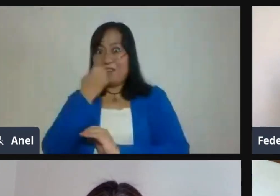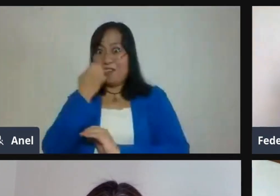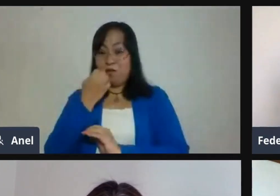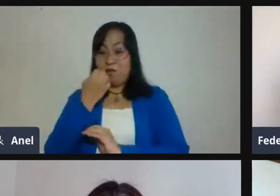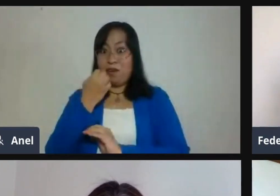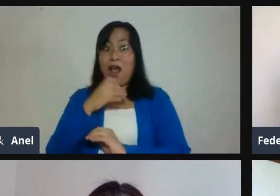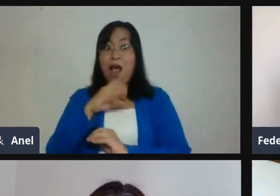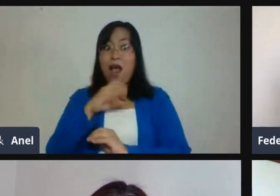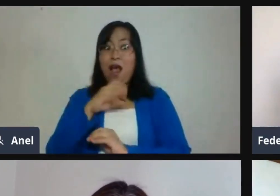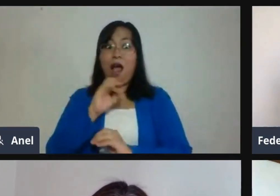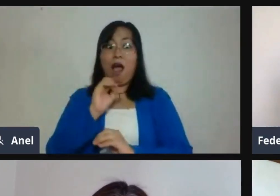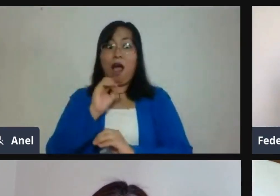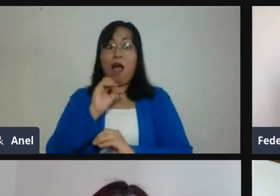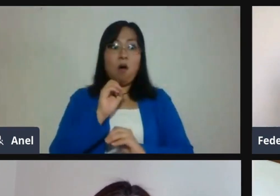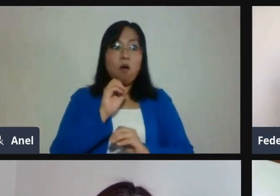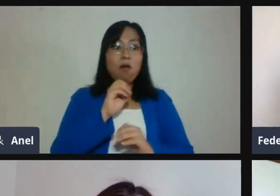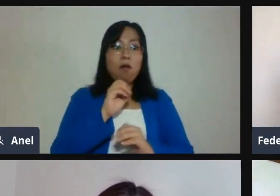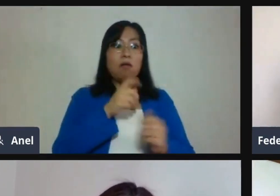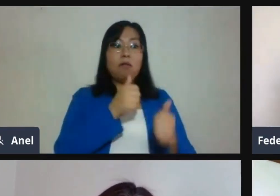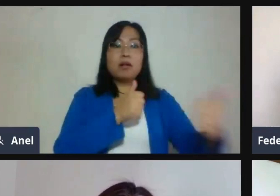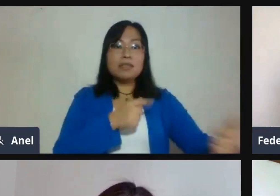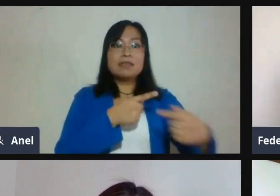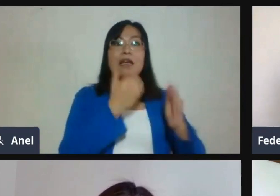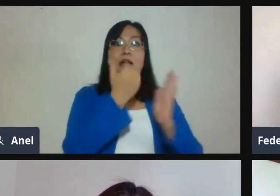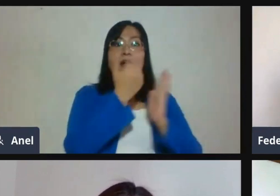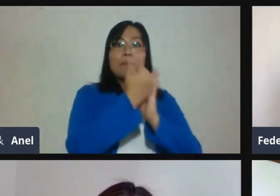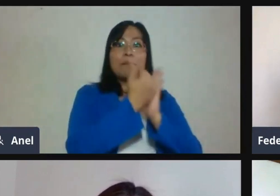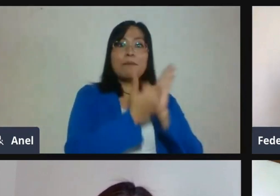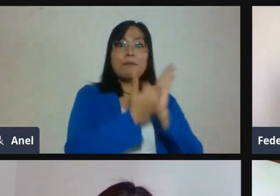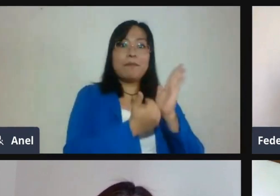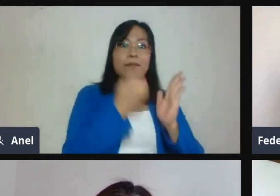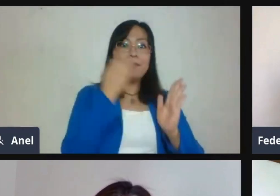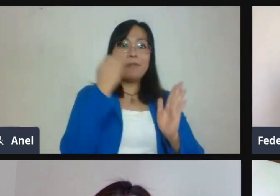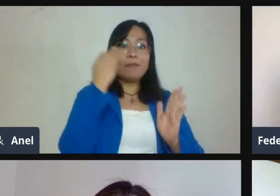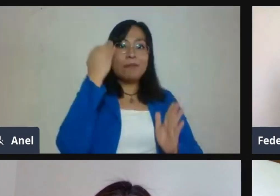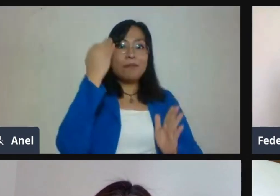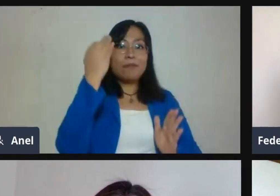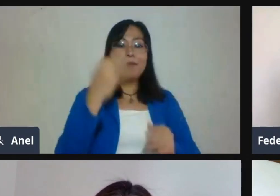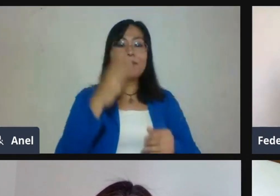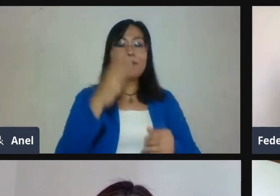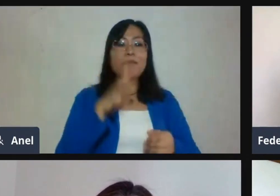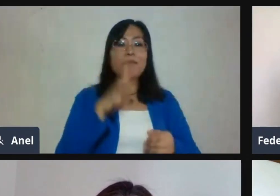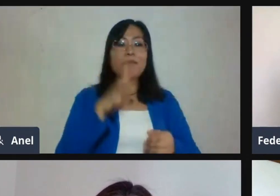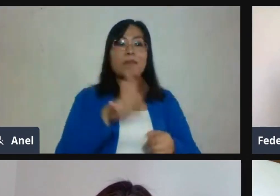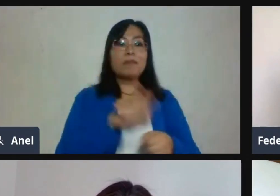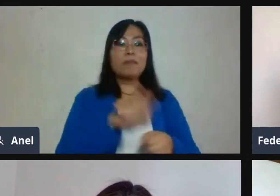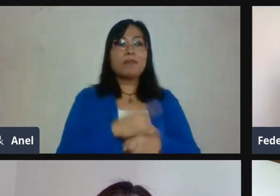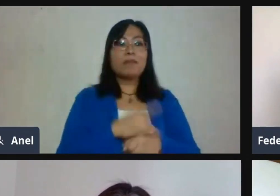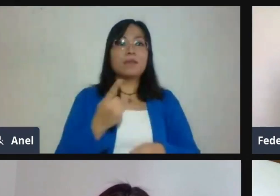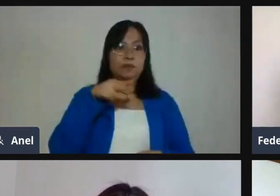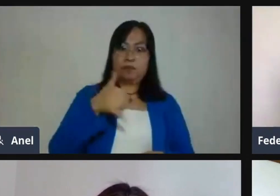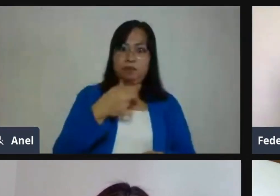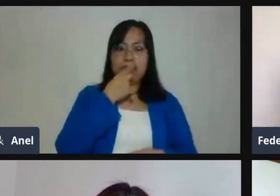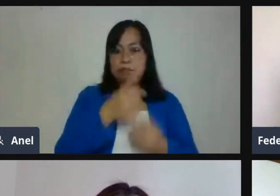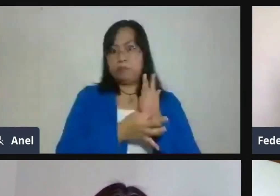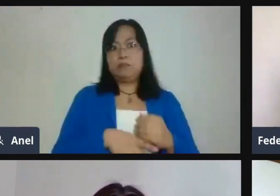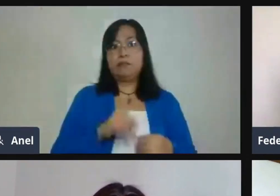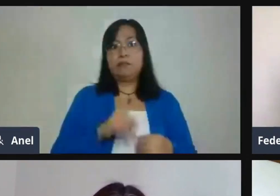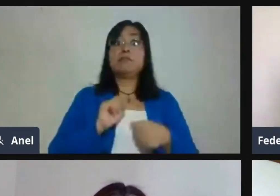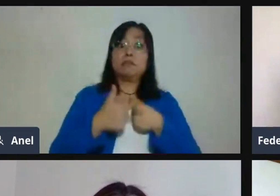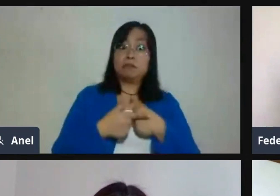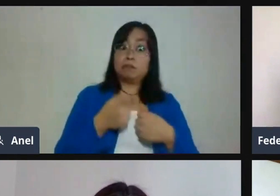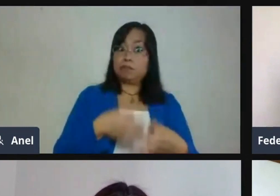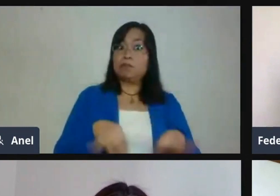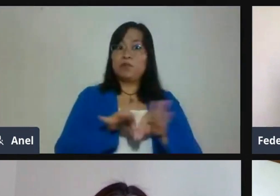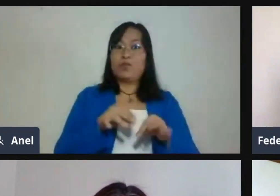a los padres de familia? Creo que es importante que en esos cuatro pilares que abordábamos al principio se envíe